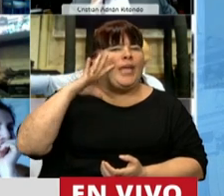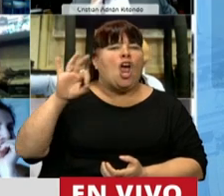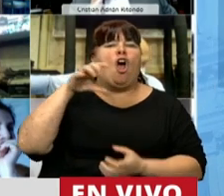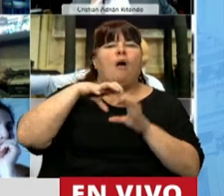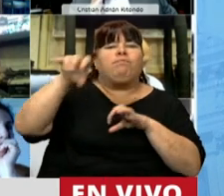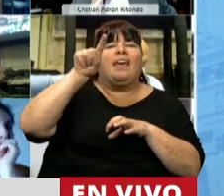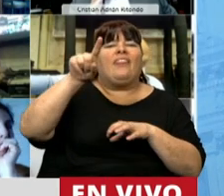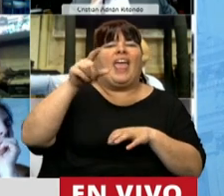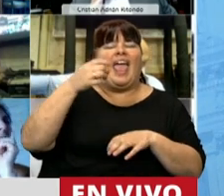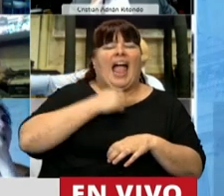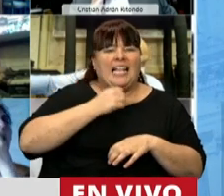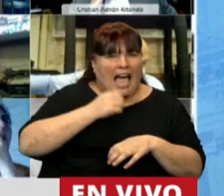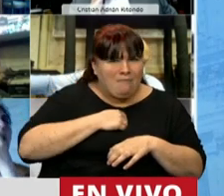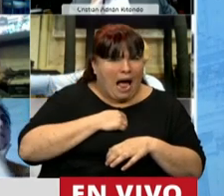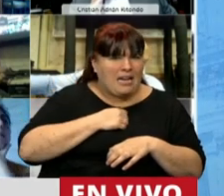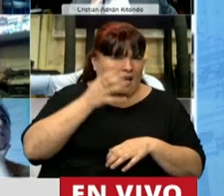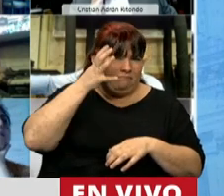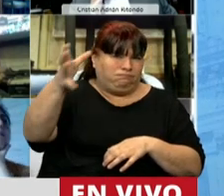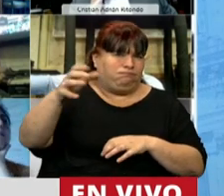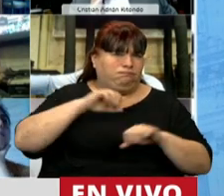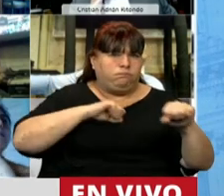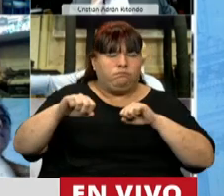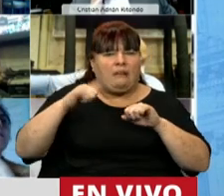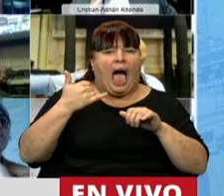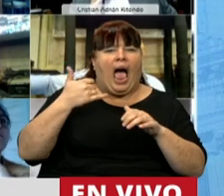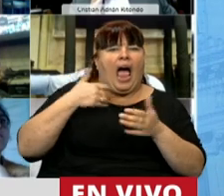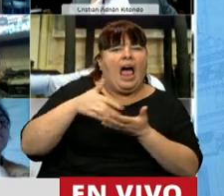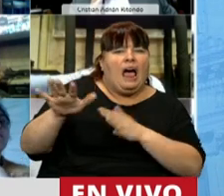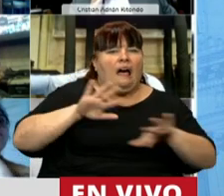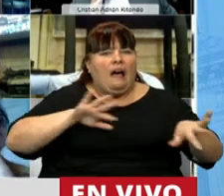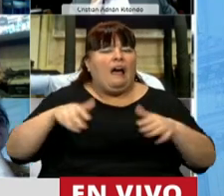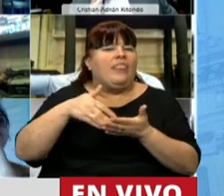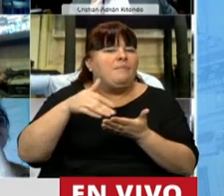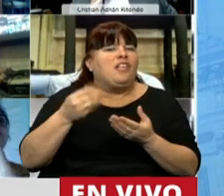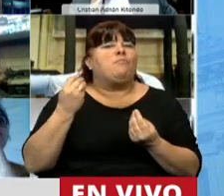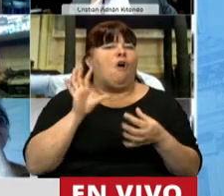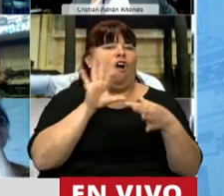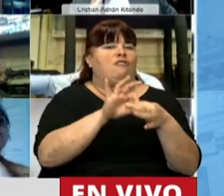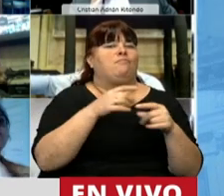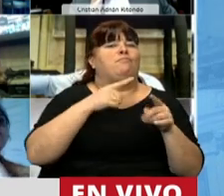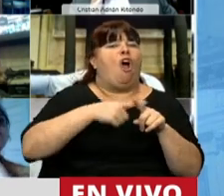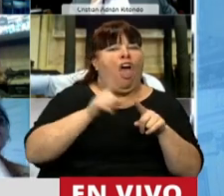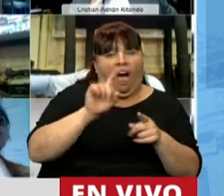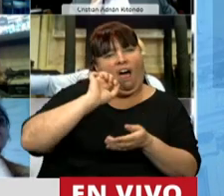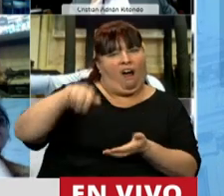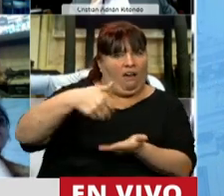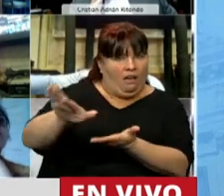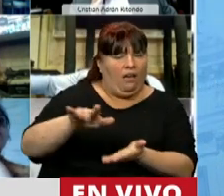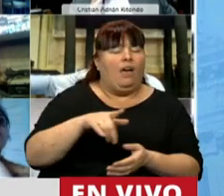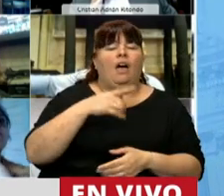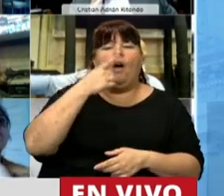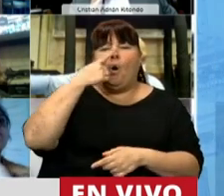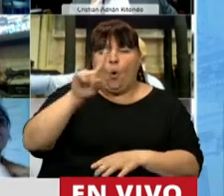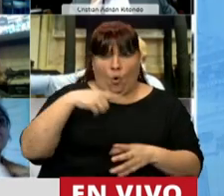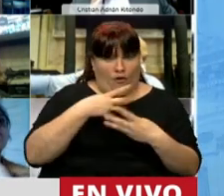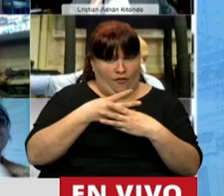Catamarca, está exacerbando la discriminación a partir de la filiación política. Finalmente, señor